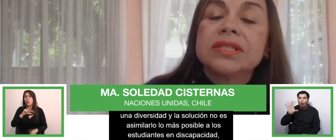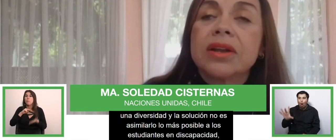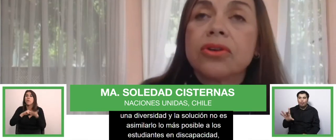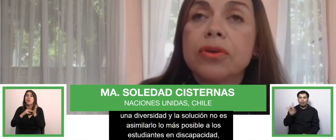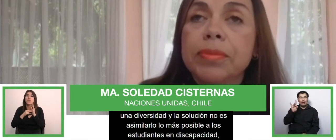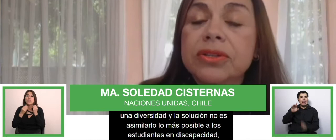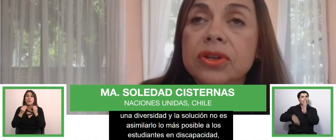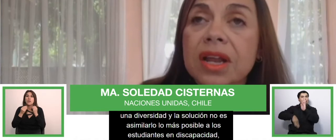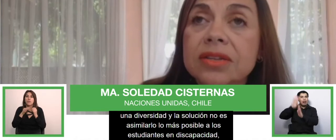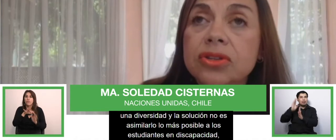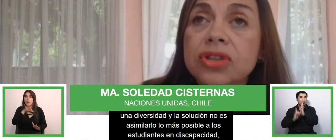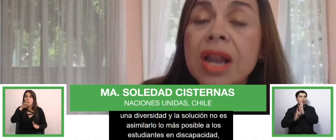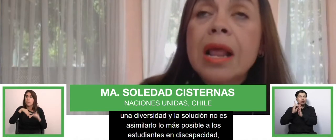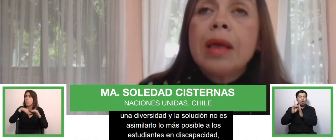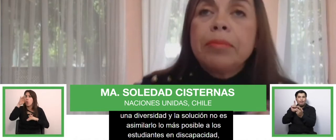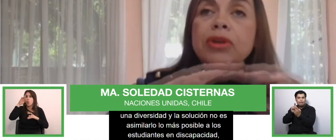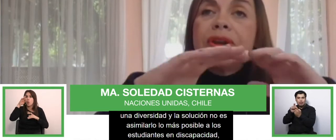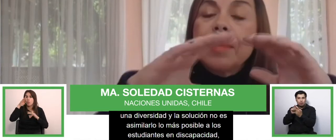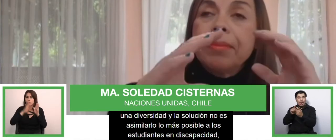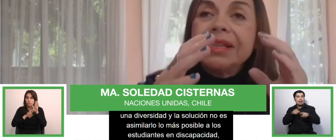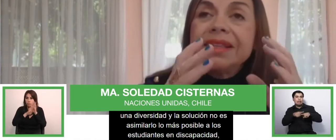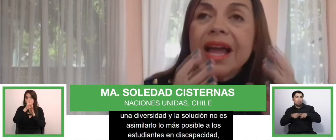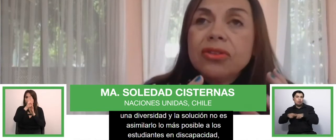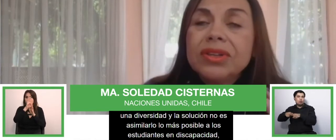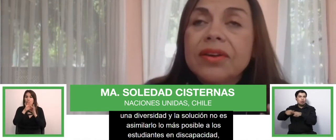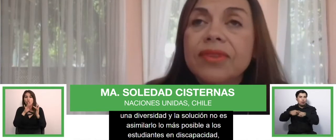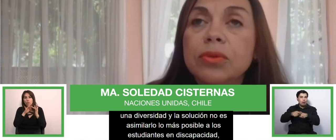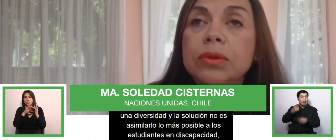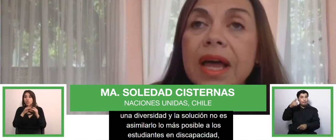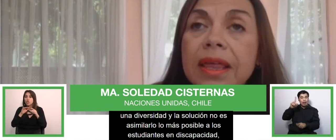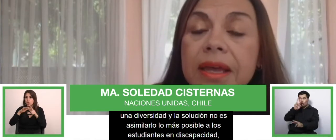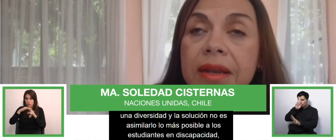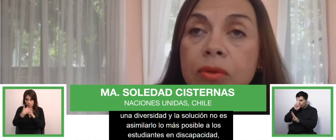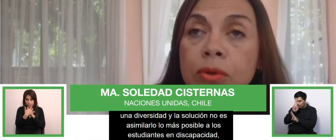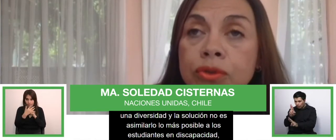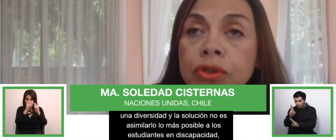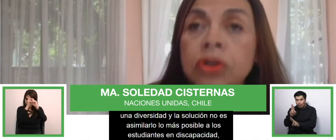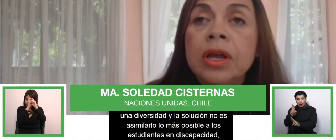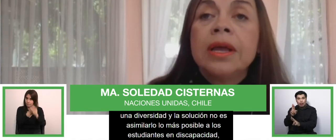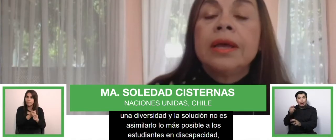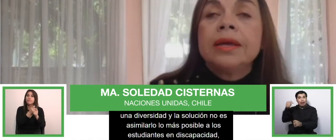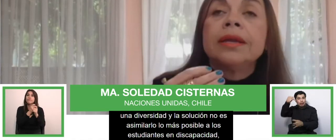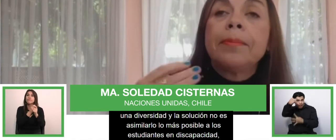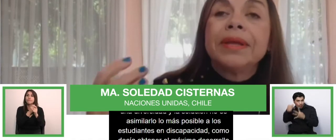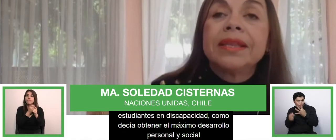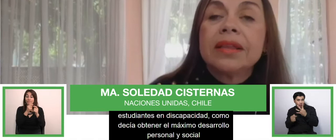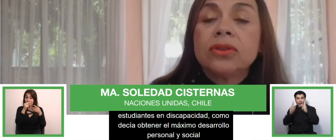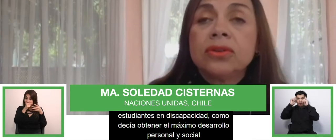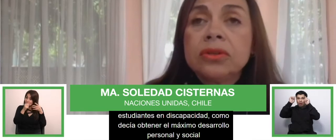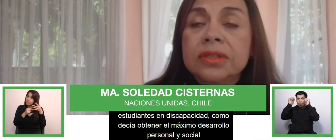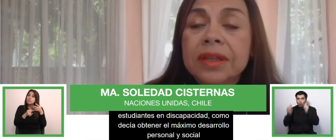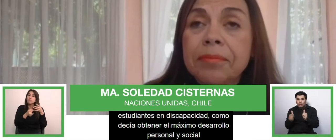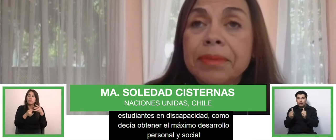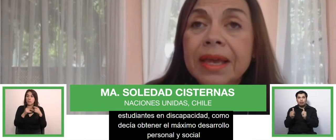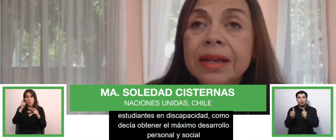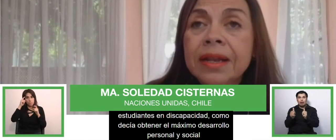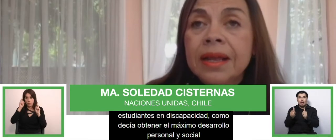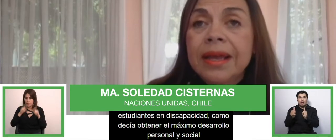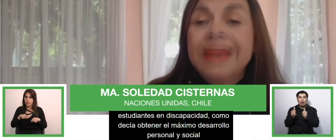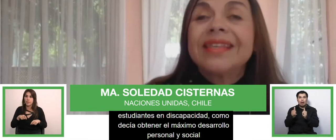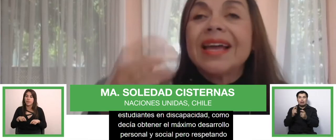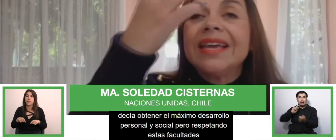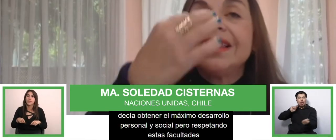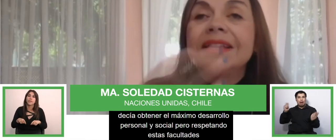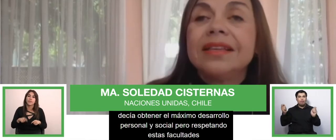máximo desarrollo personal y social, pero respetando estas facultades en evolución y respetando también